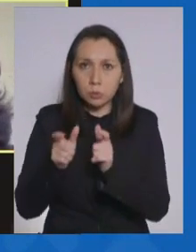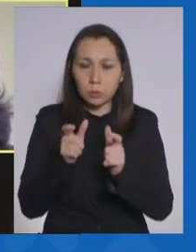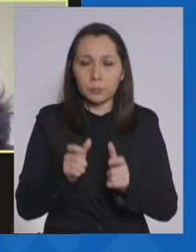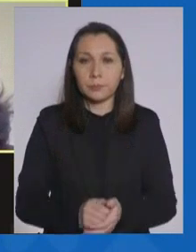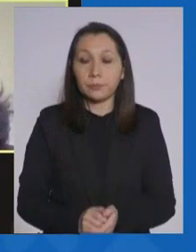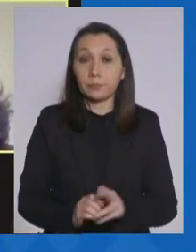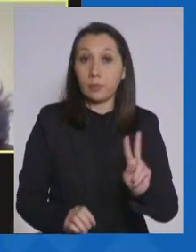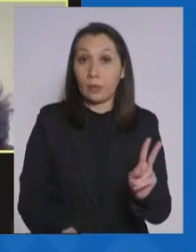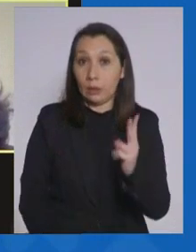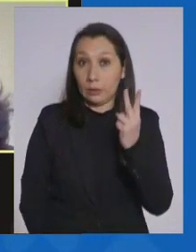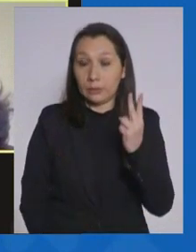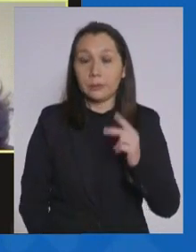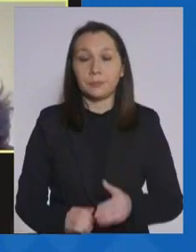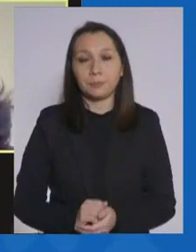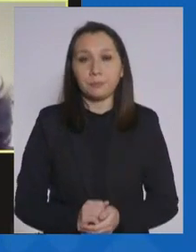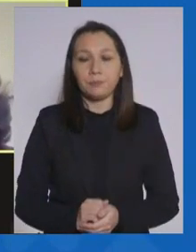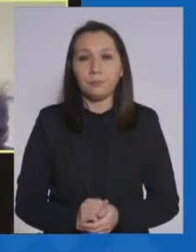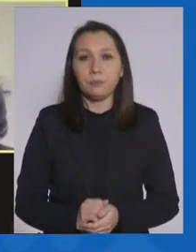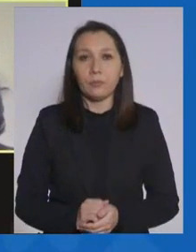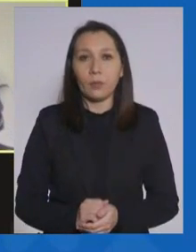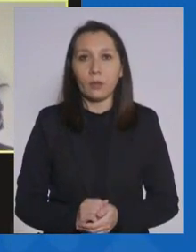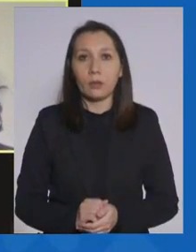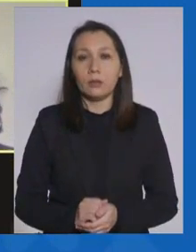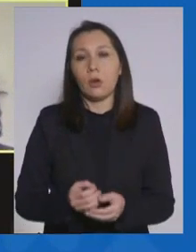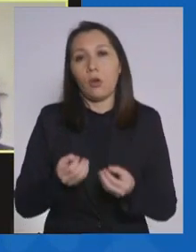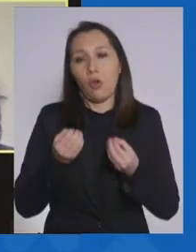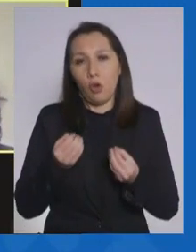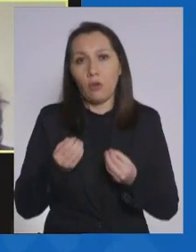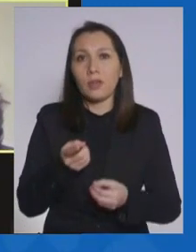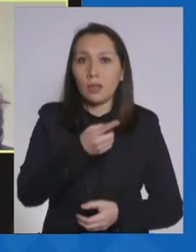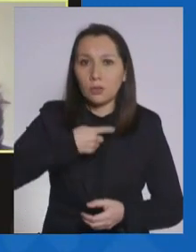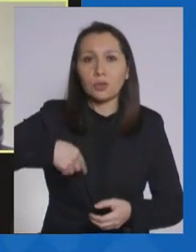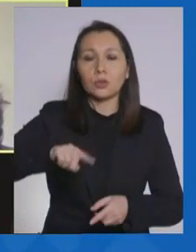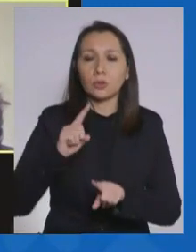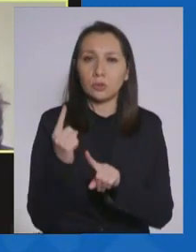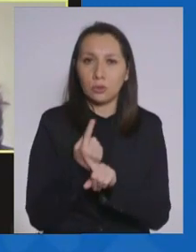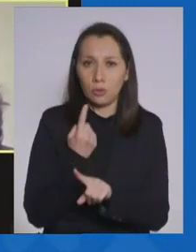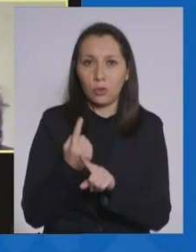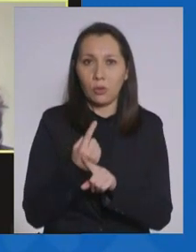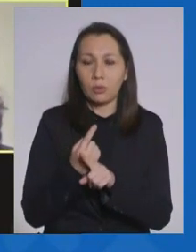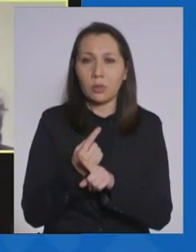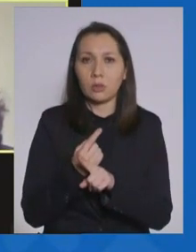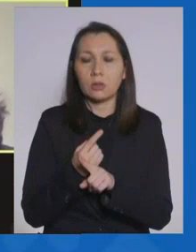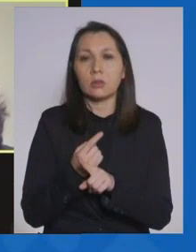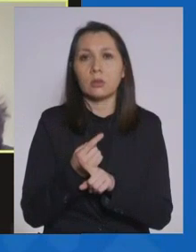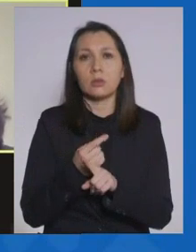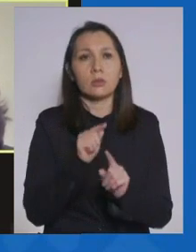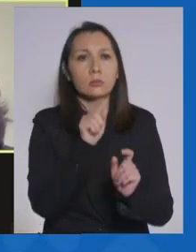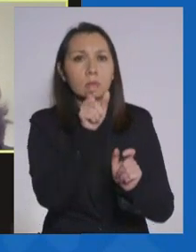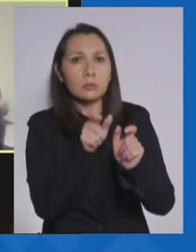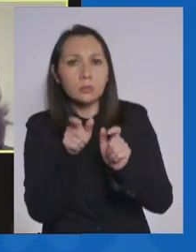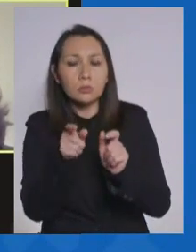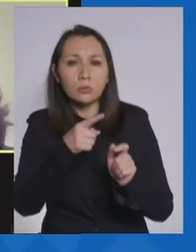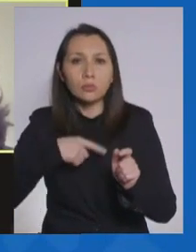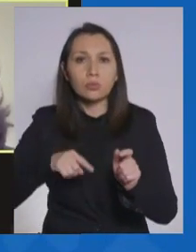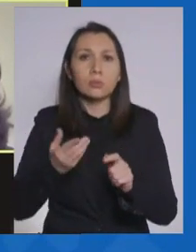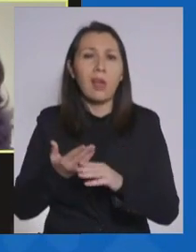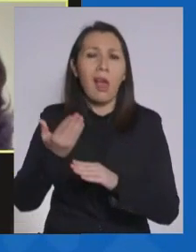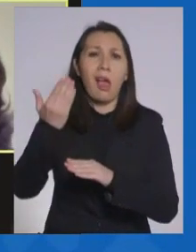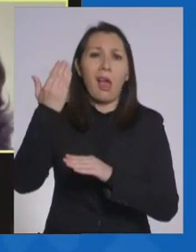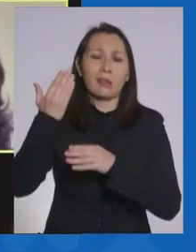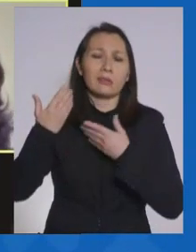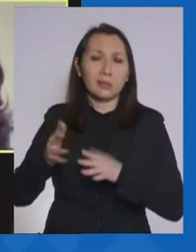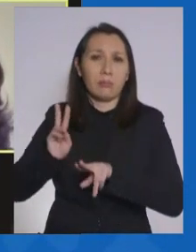Lo segundo es que obviamente que estamos conversando con todos aquellos... Nosotros nos veníamos